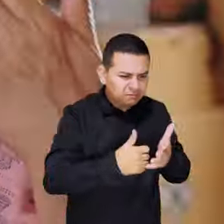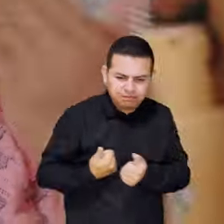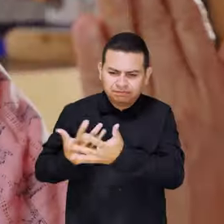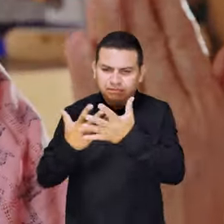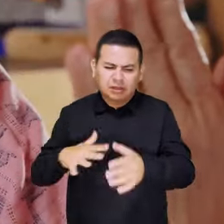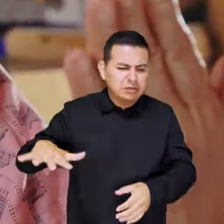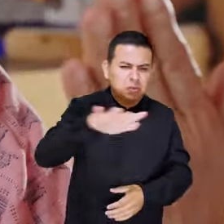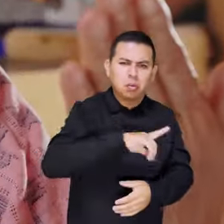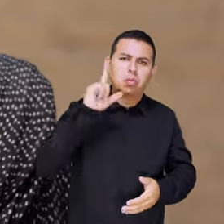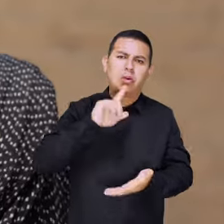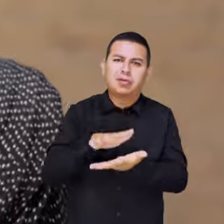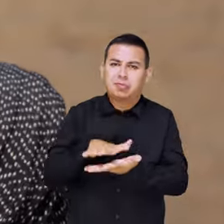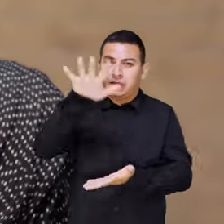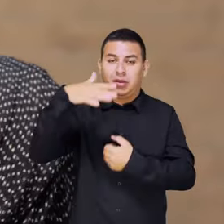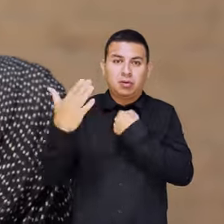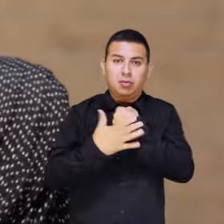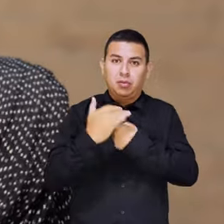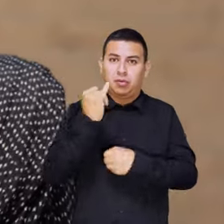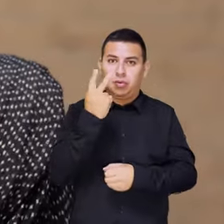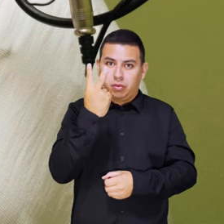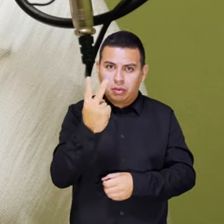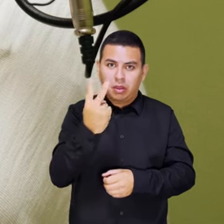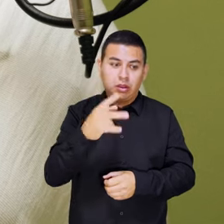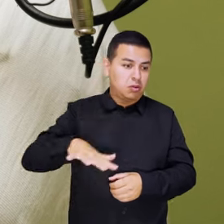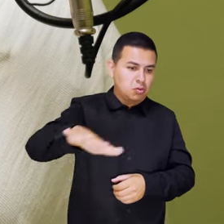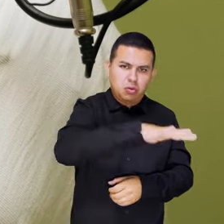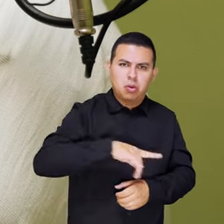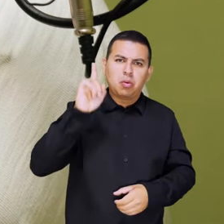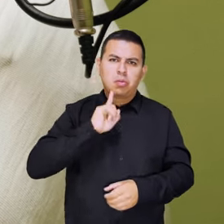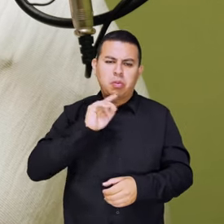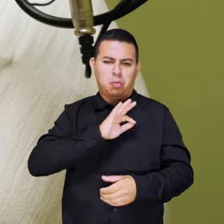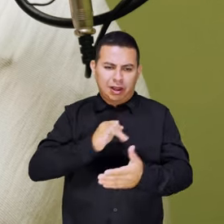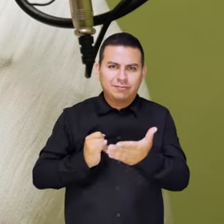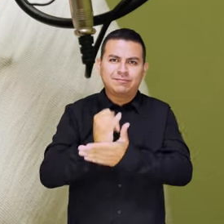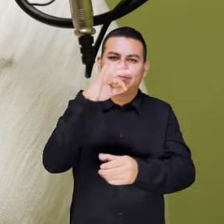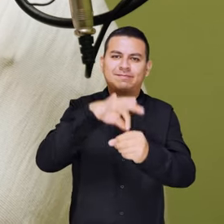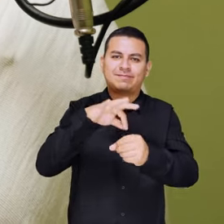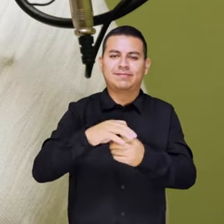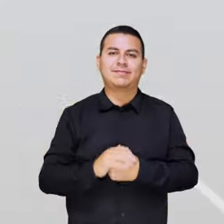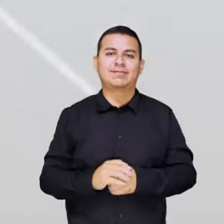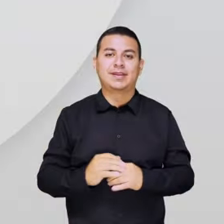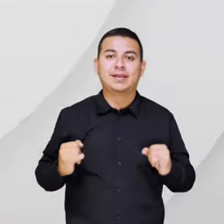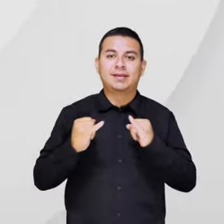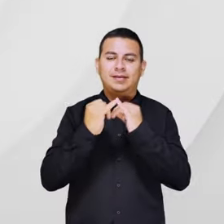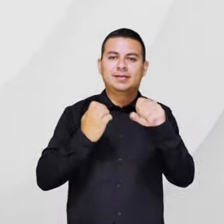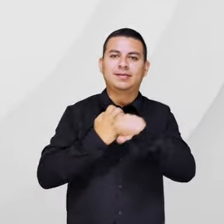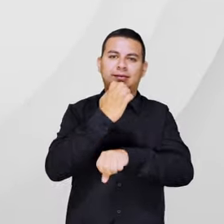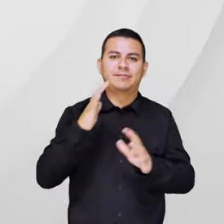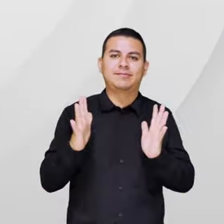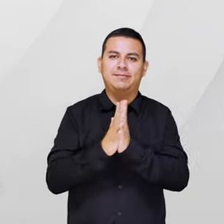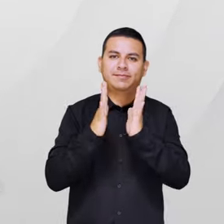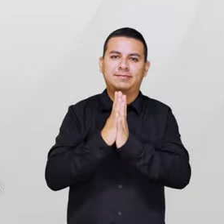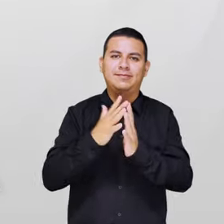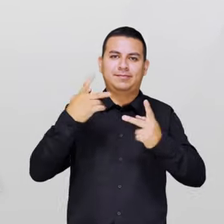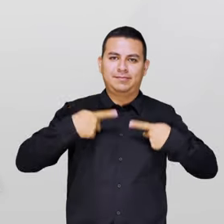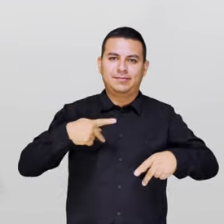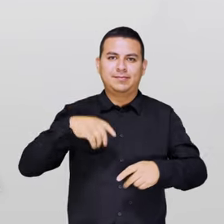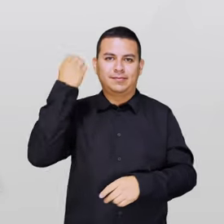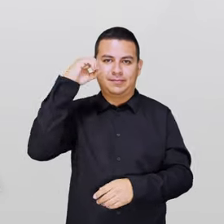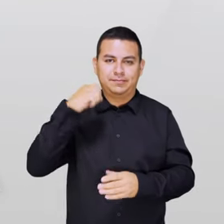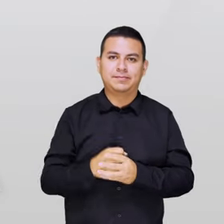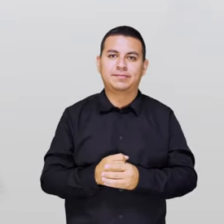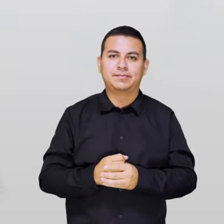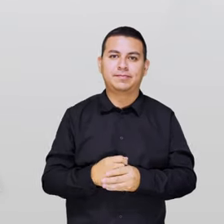hacer. Somos mayoría. Y este 2 de junio, que nuestro voto decida. Instituto Estatal Electoral y de Participación